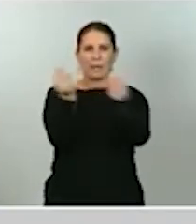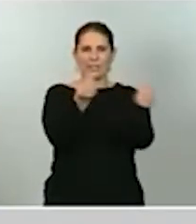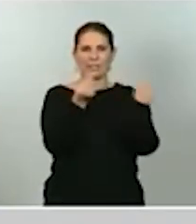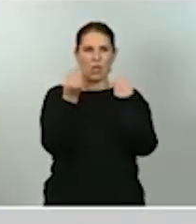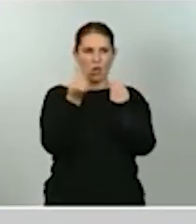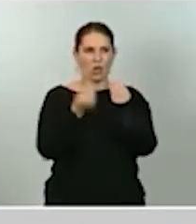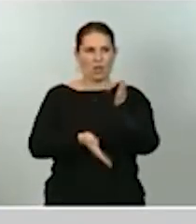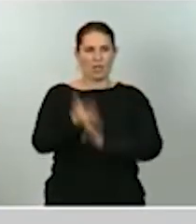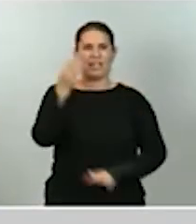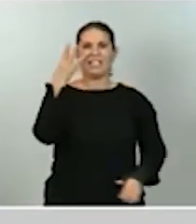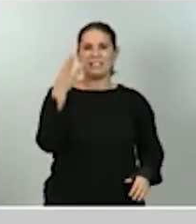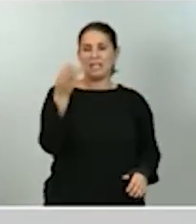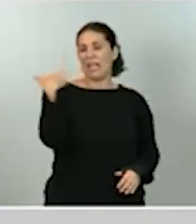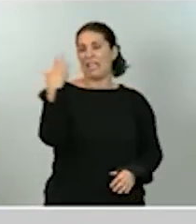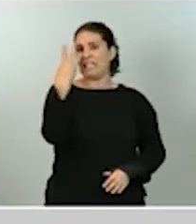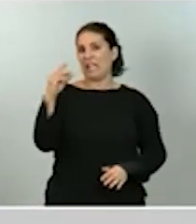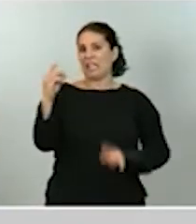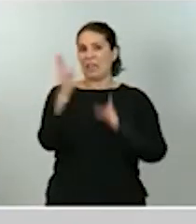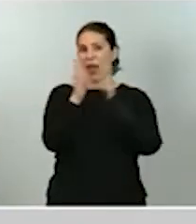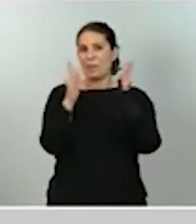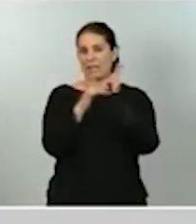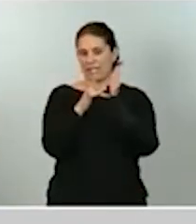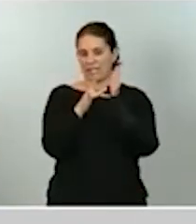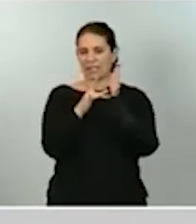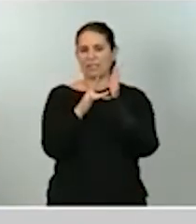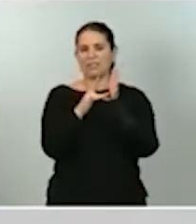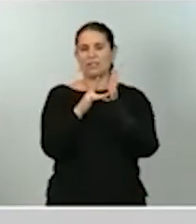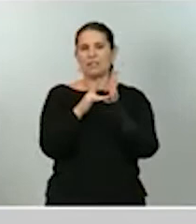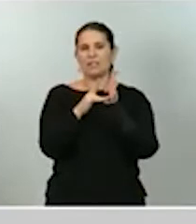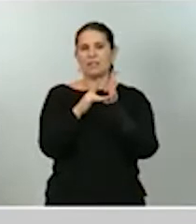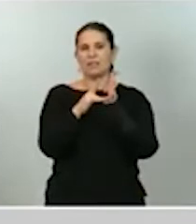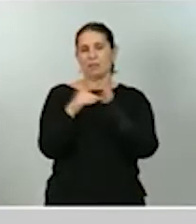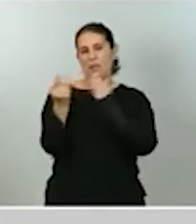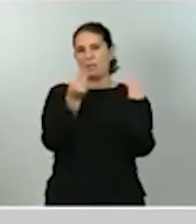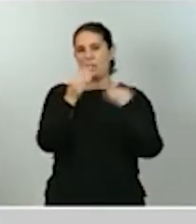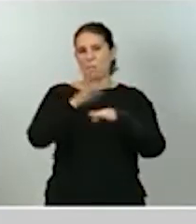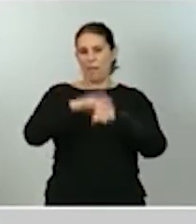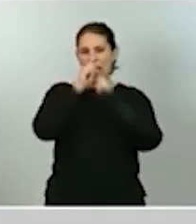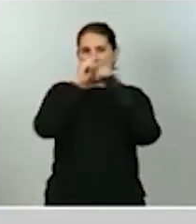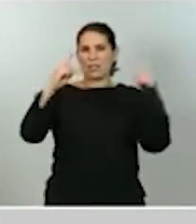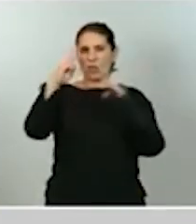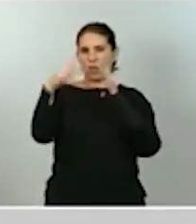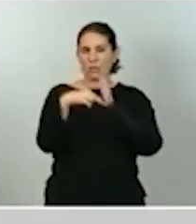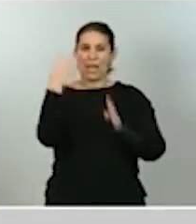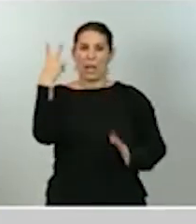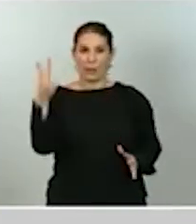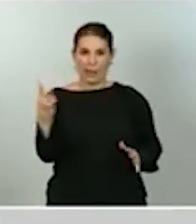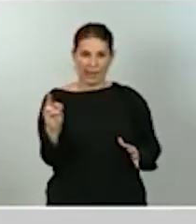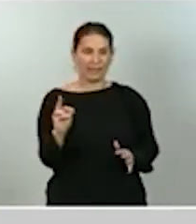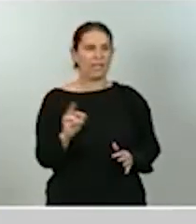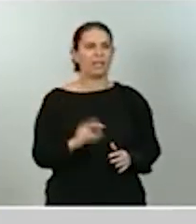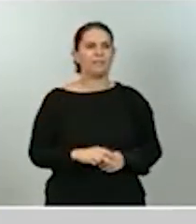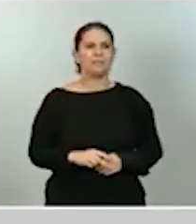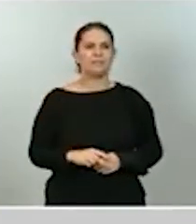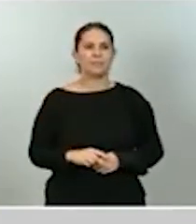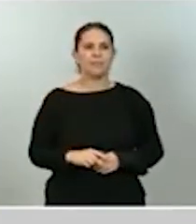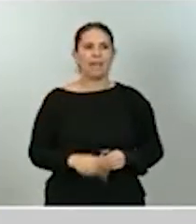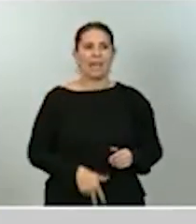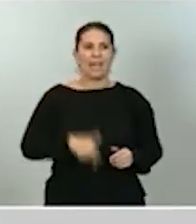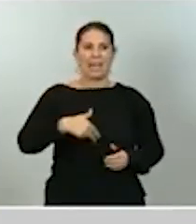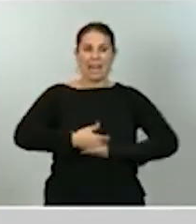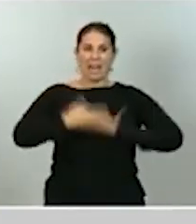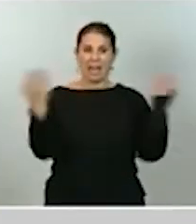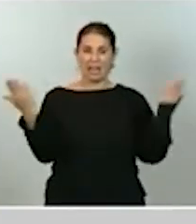abril para el conjunto del ejercicio 2020. En líneas generales se produce una